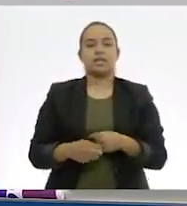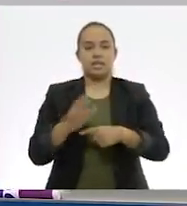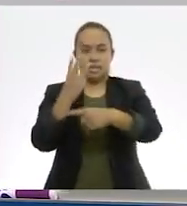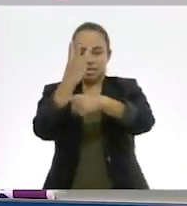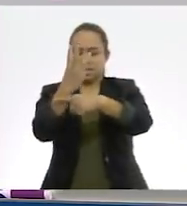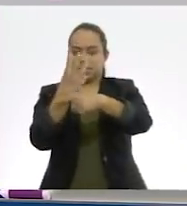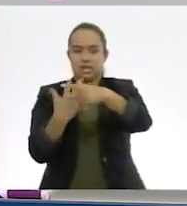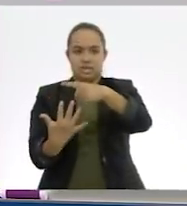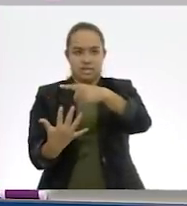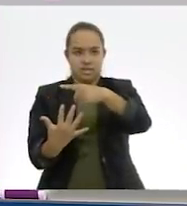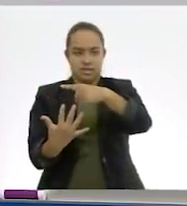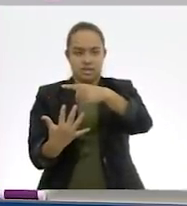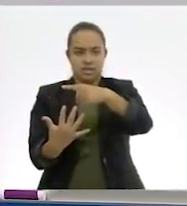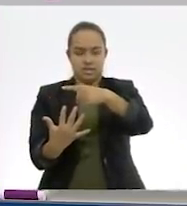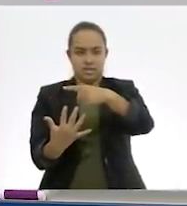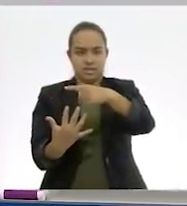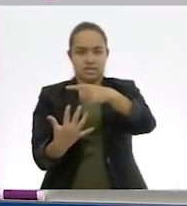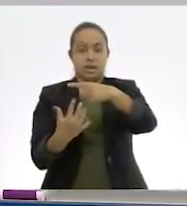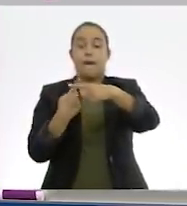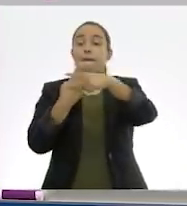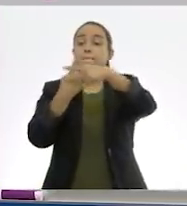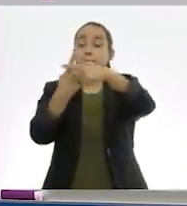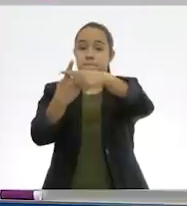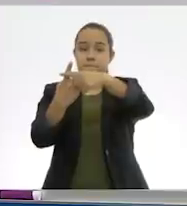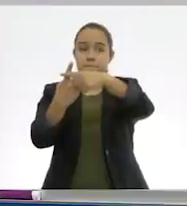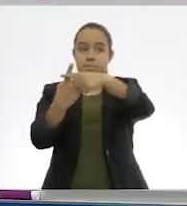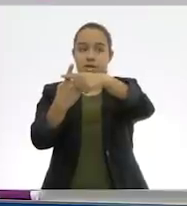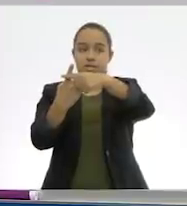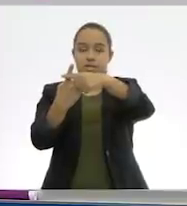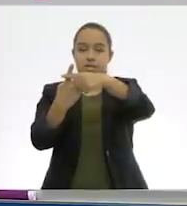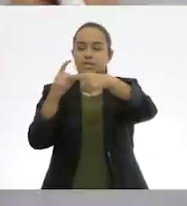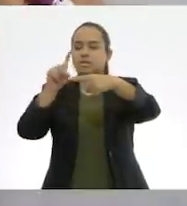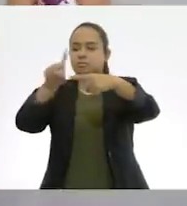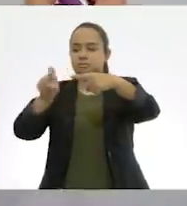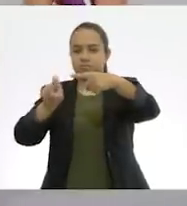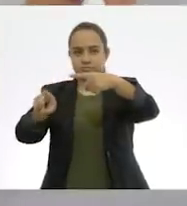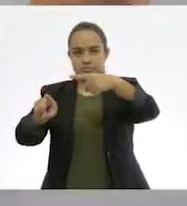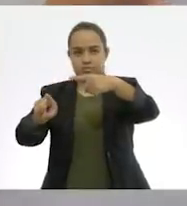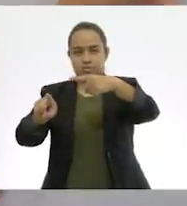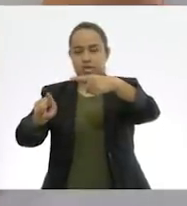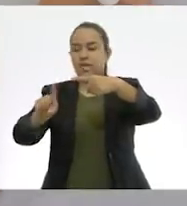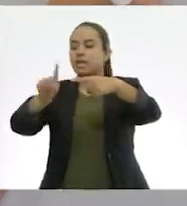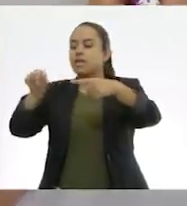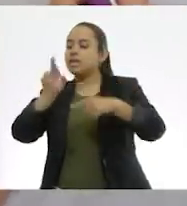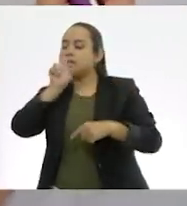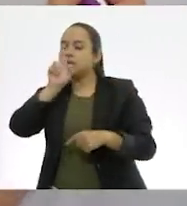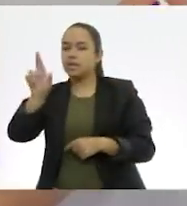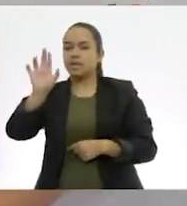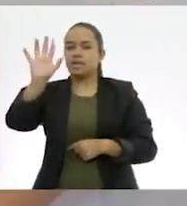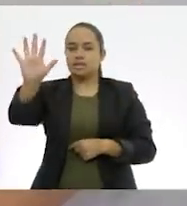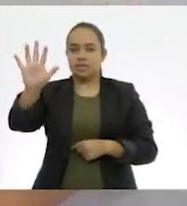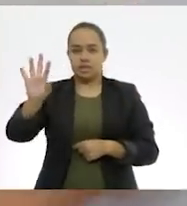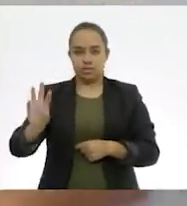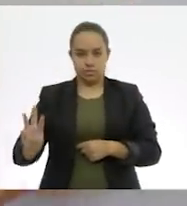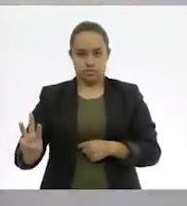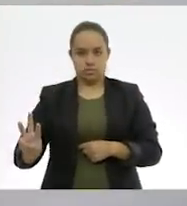más que nos va a dar cinco tercios.